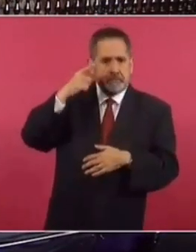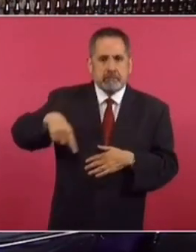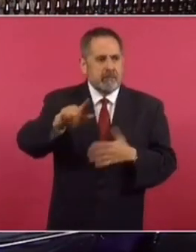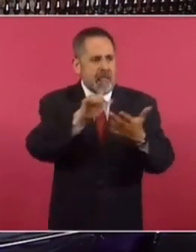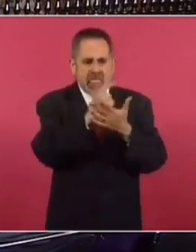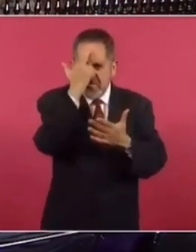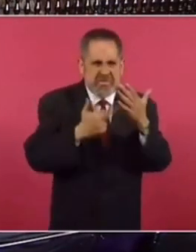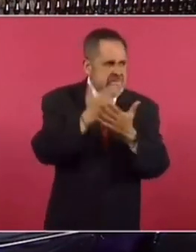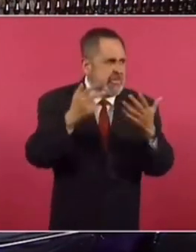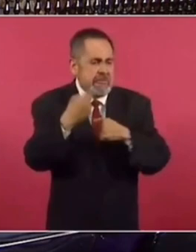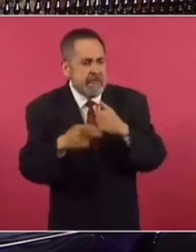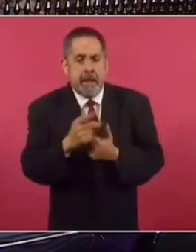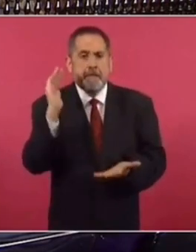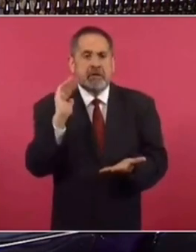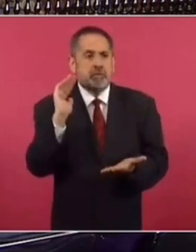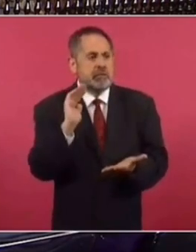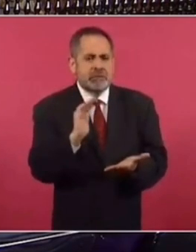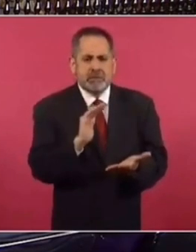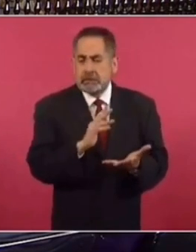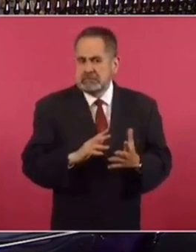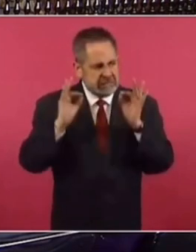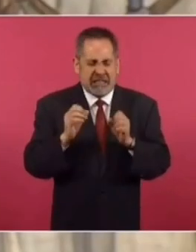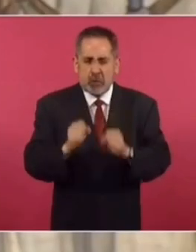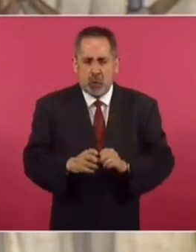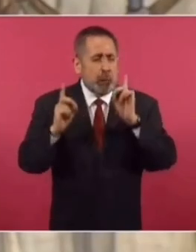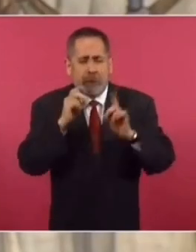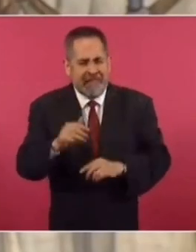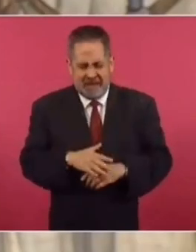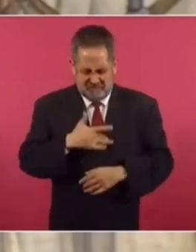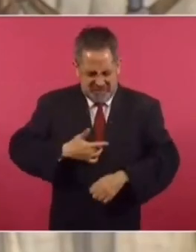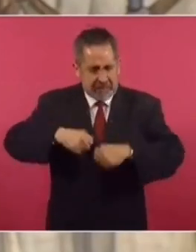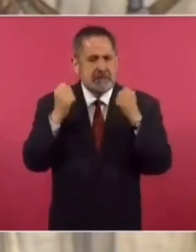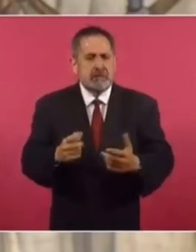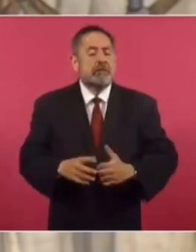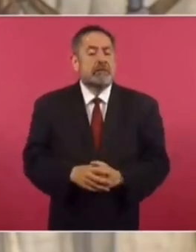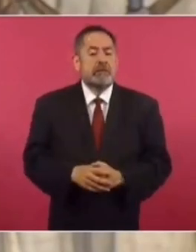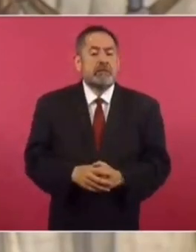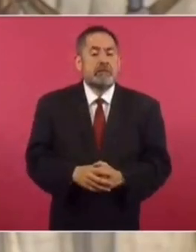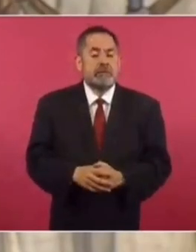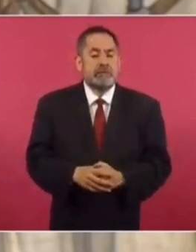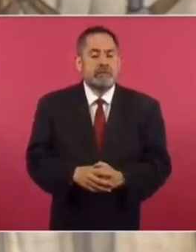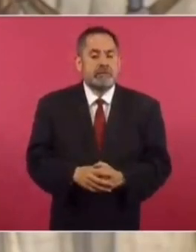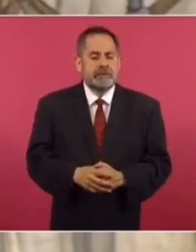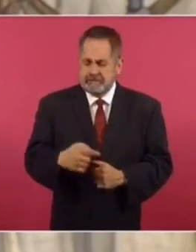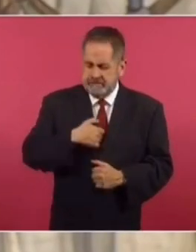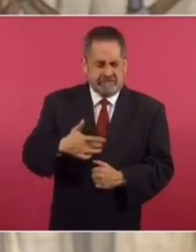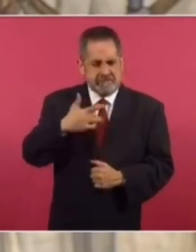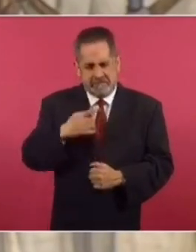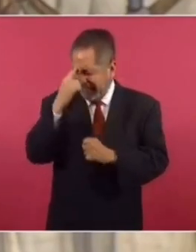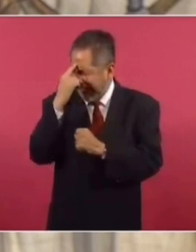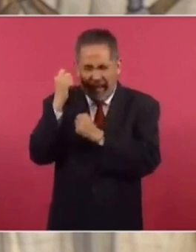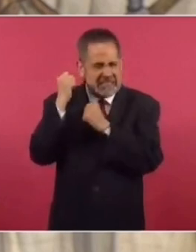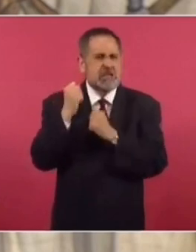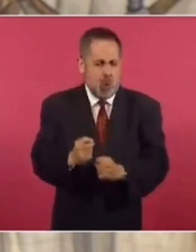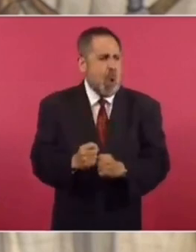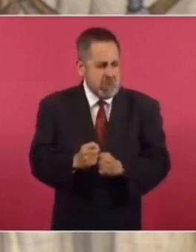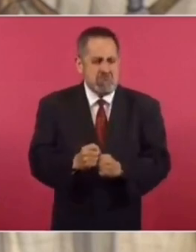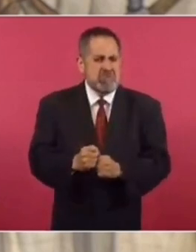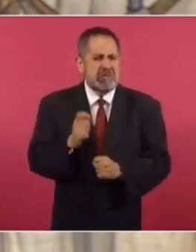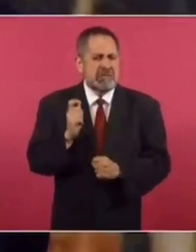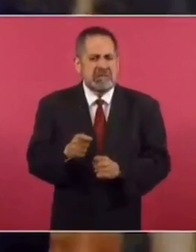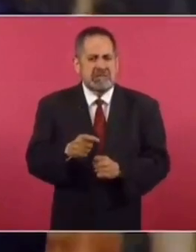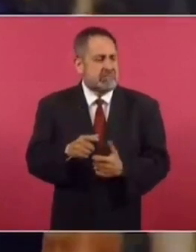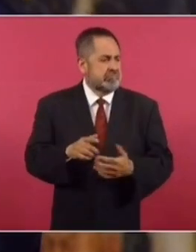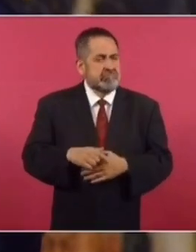incidencia delictiva. No hay duda, no tengo ninguna duda, estoy absolutamente convencido